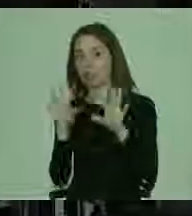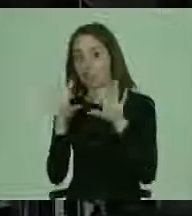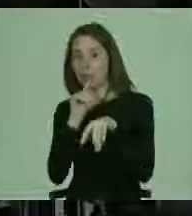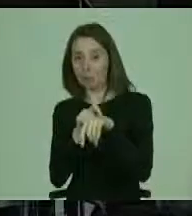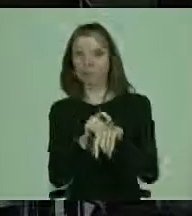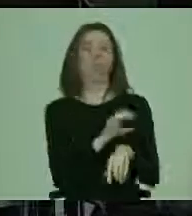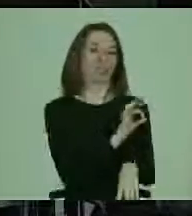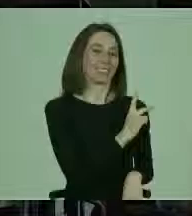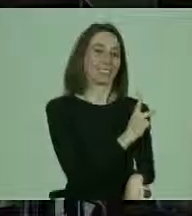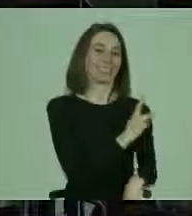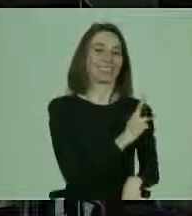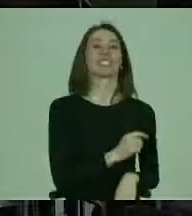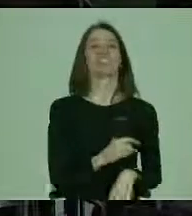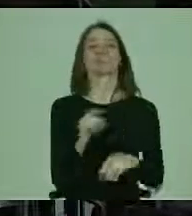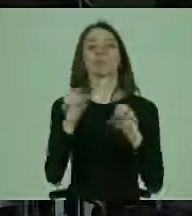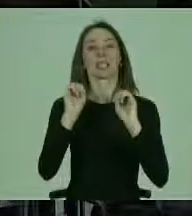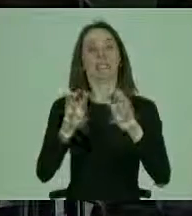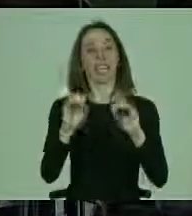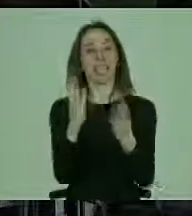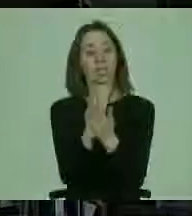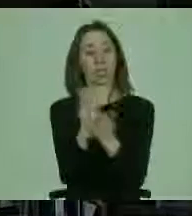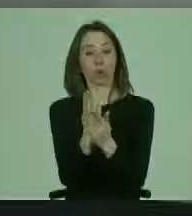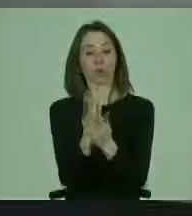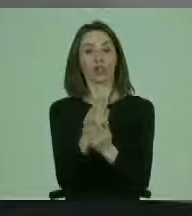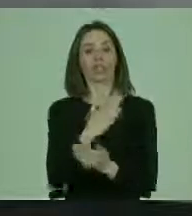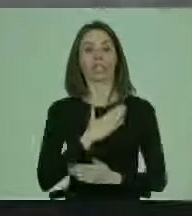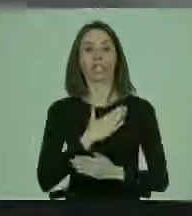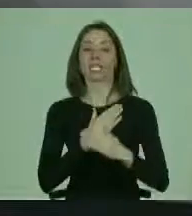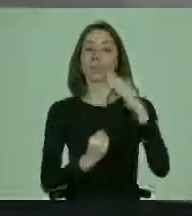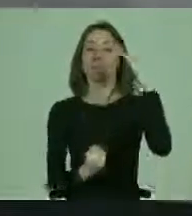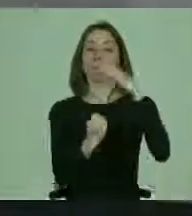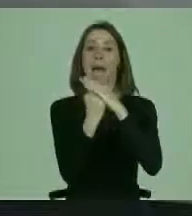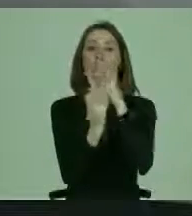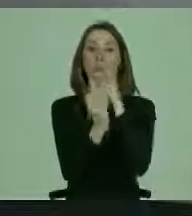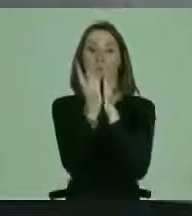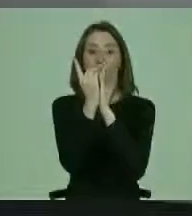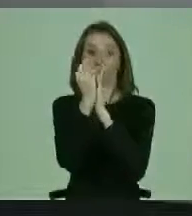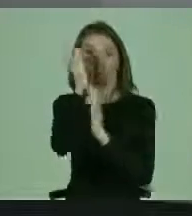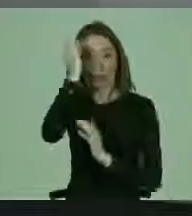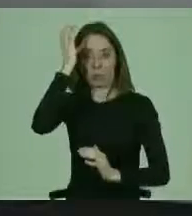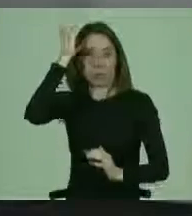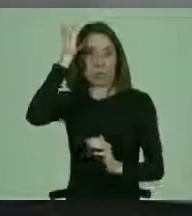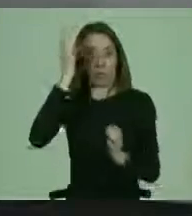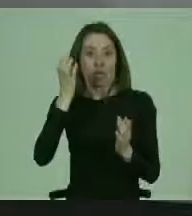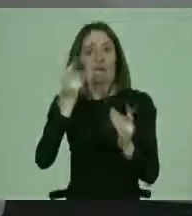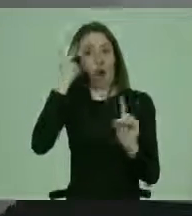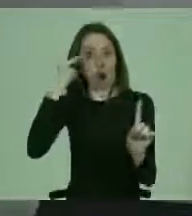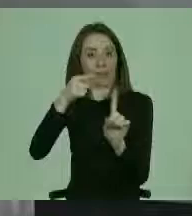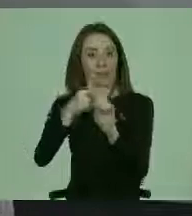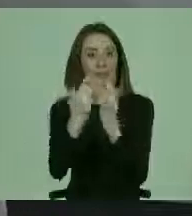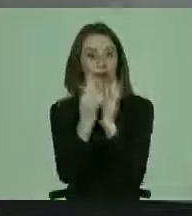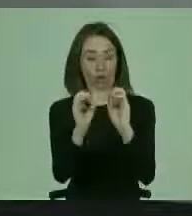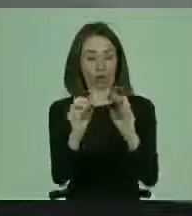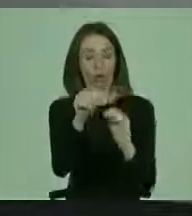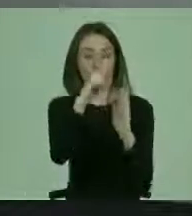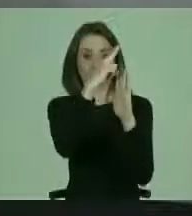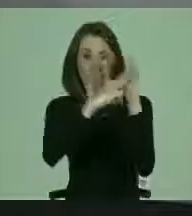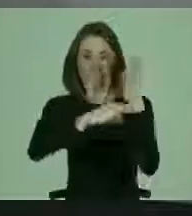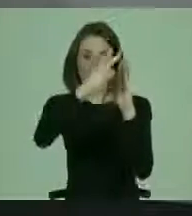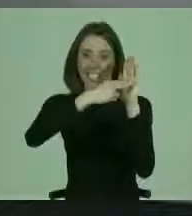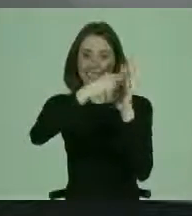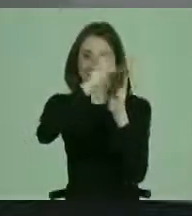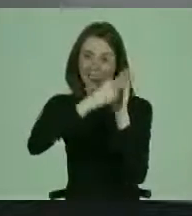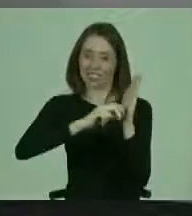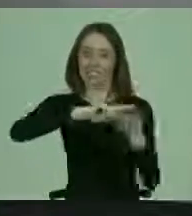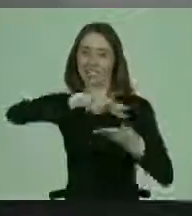minutitos ya, que busca el mayor desarrollo del potencial, porque ese es el objetivo de la educación, si ustedes revisan todas